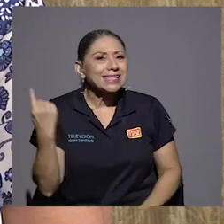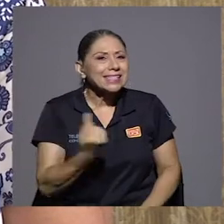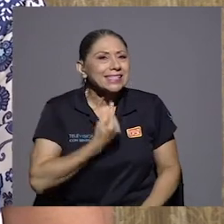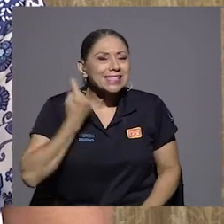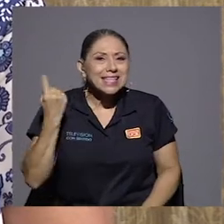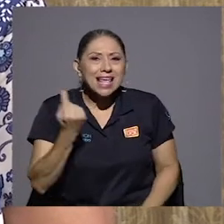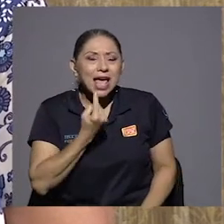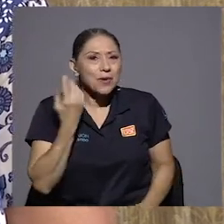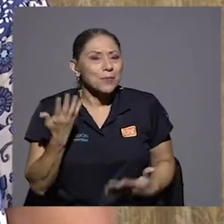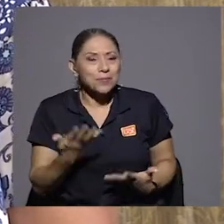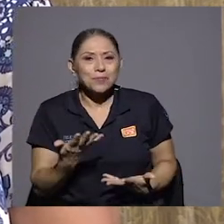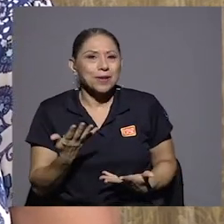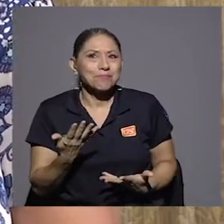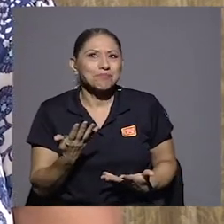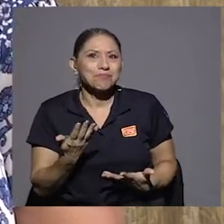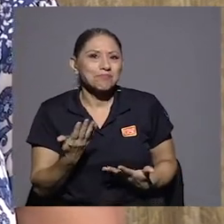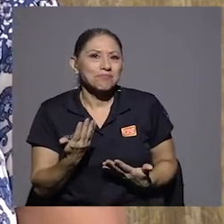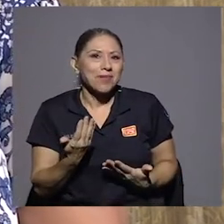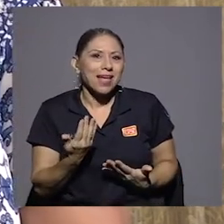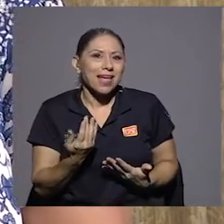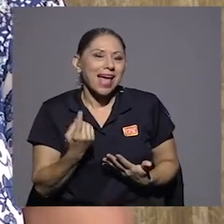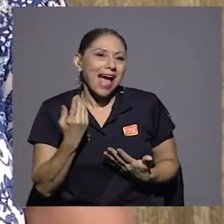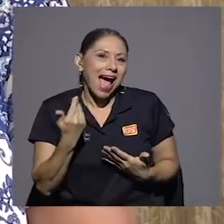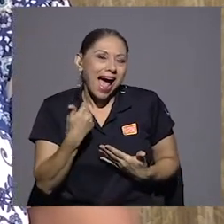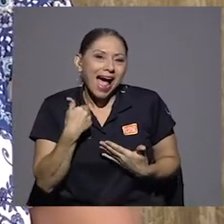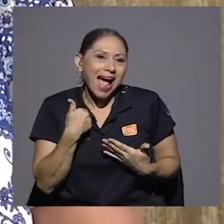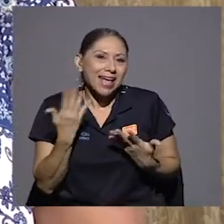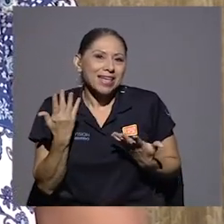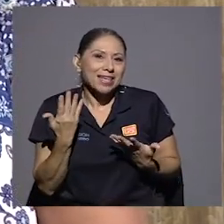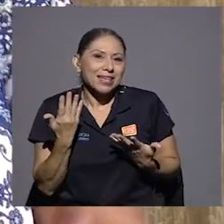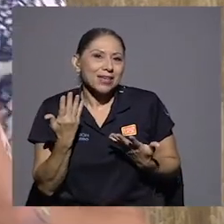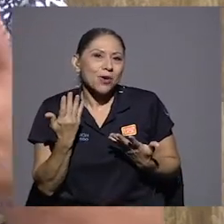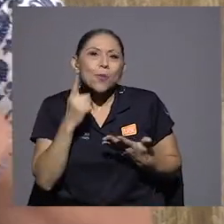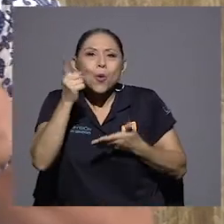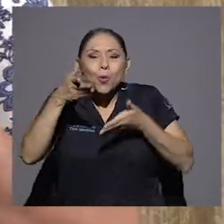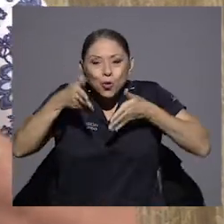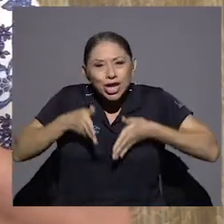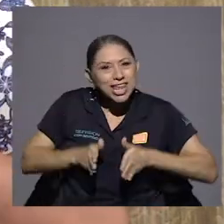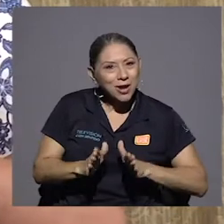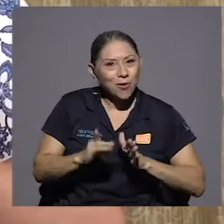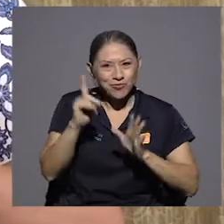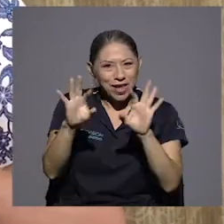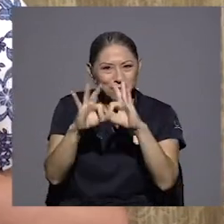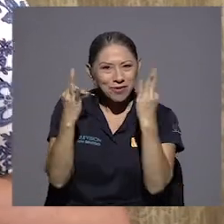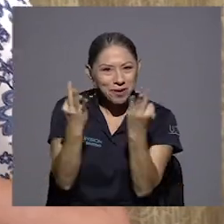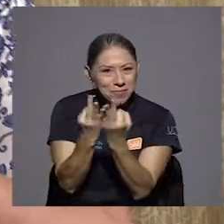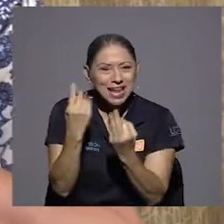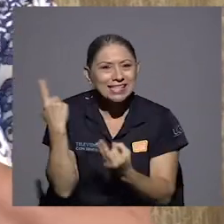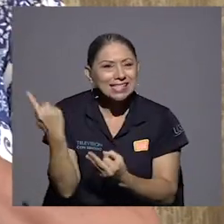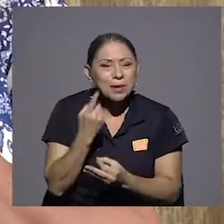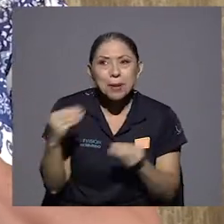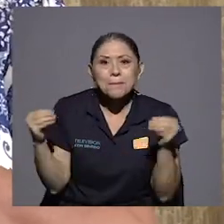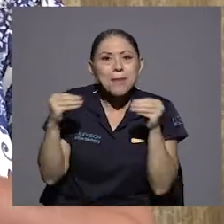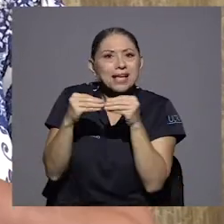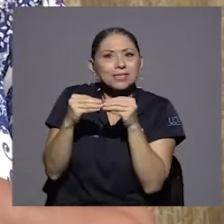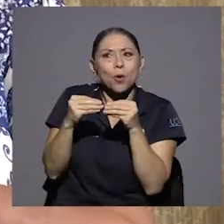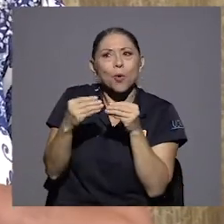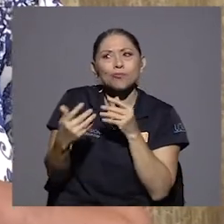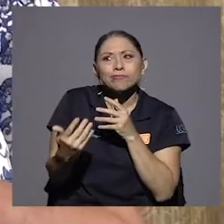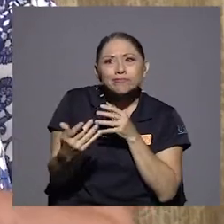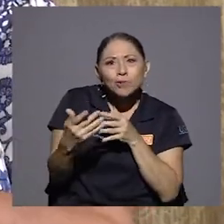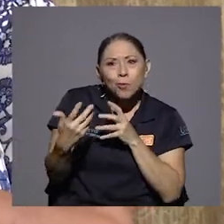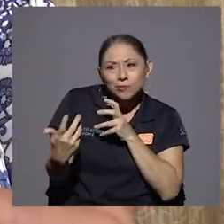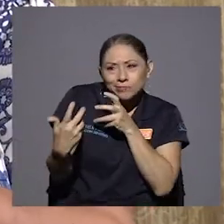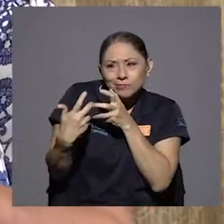hay un hijo joven que hay una mayor empatía, digamos, una mayor cercanía. Y mi